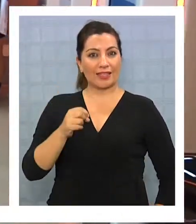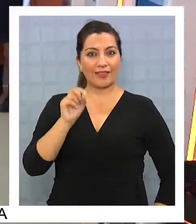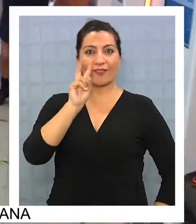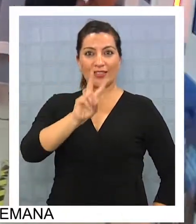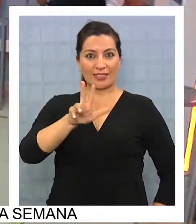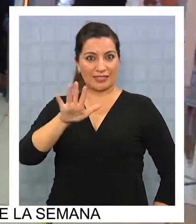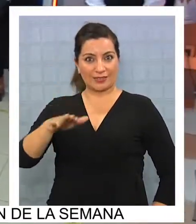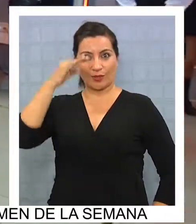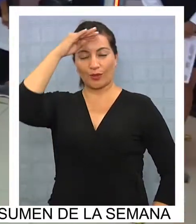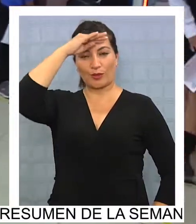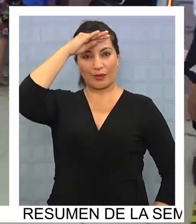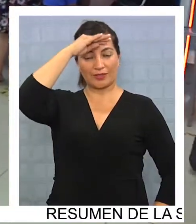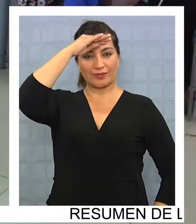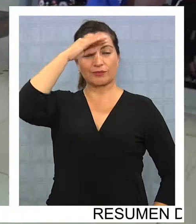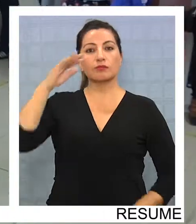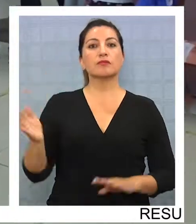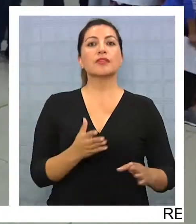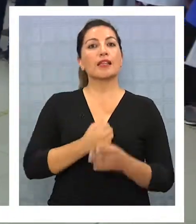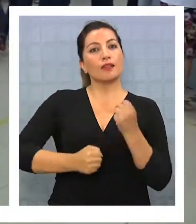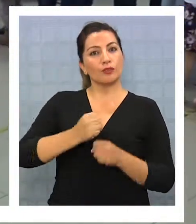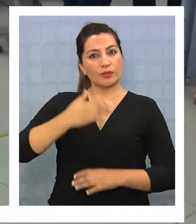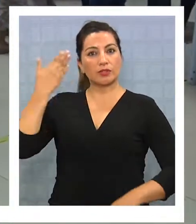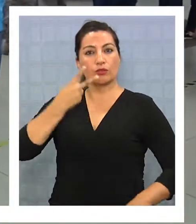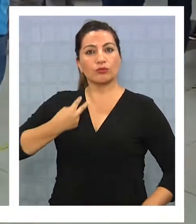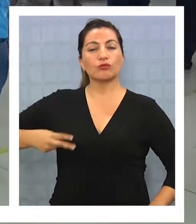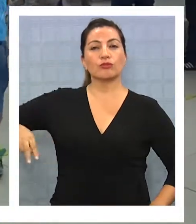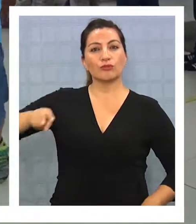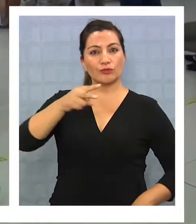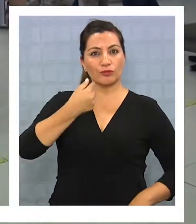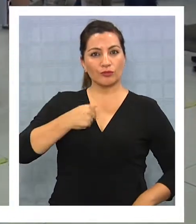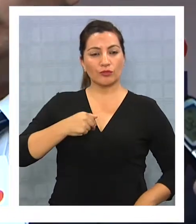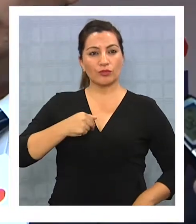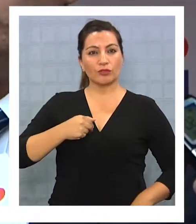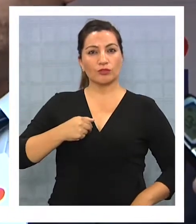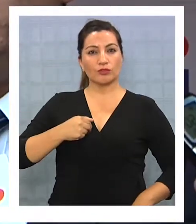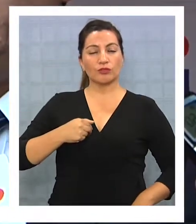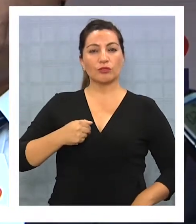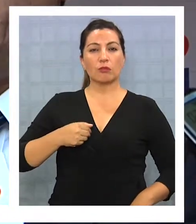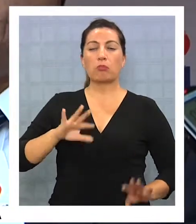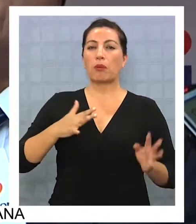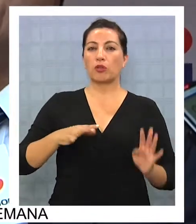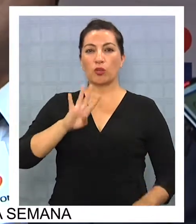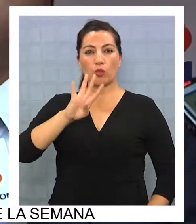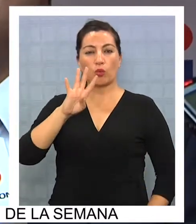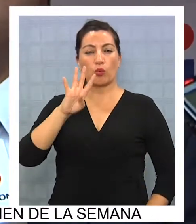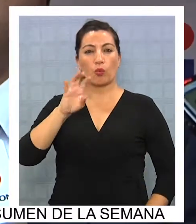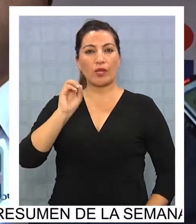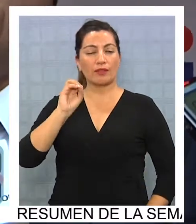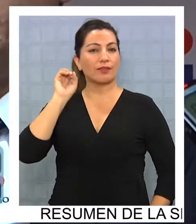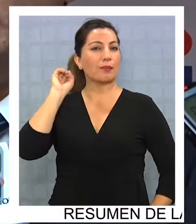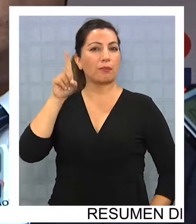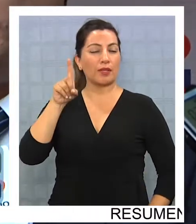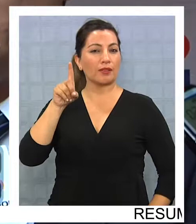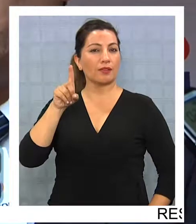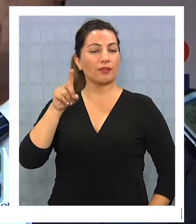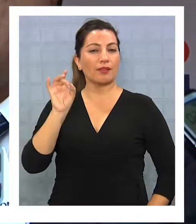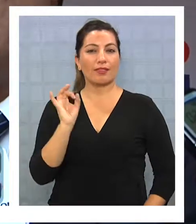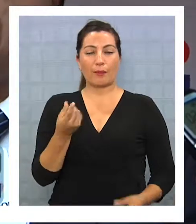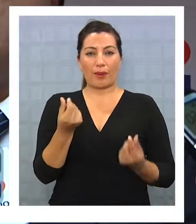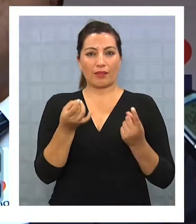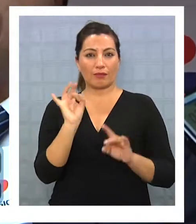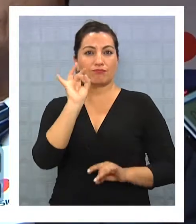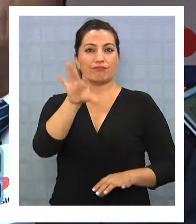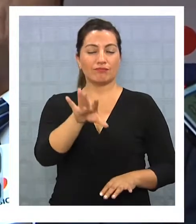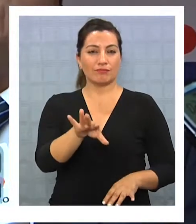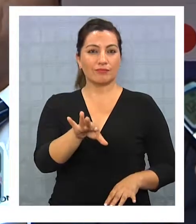cuentas el día 25 de mayo. El año pasado nosotros tuvimos, cursamos más de 40.000 operaciones de